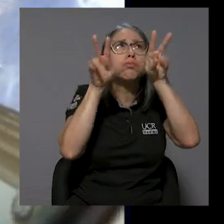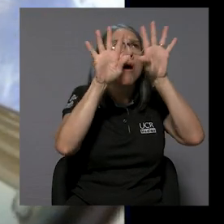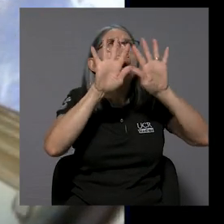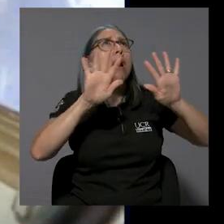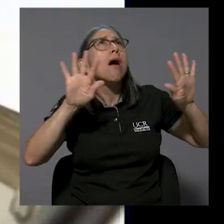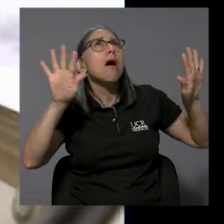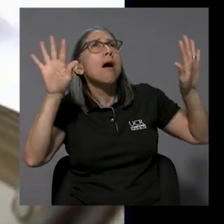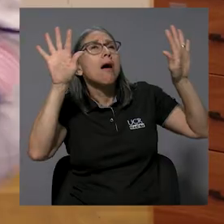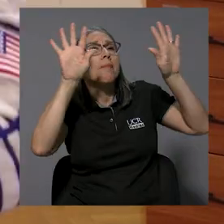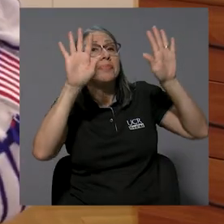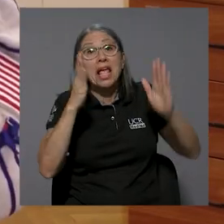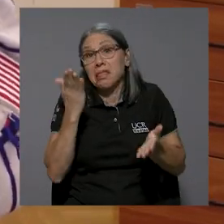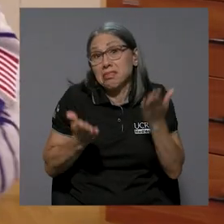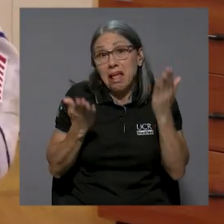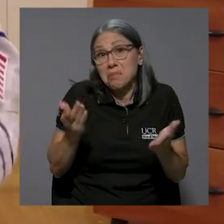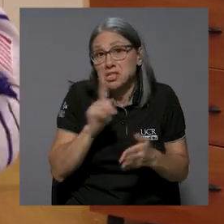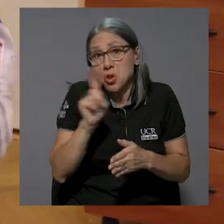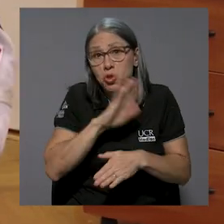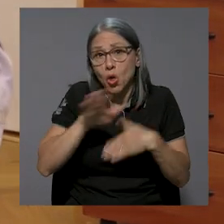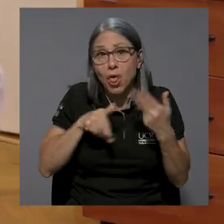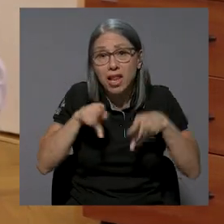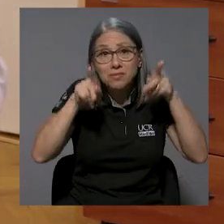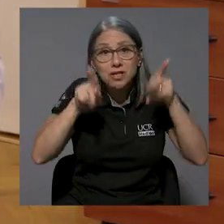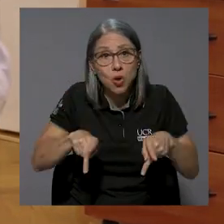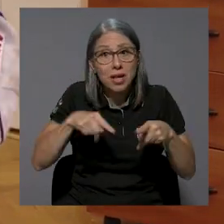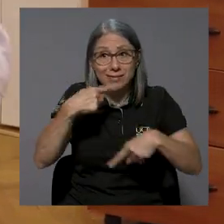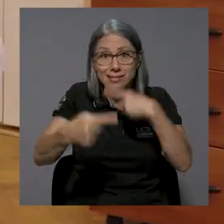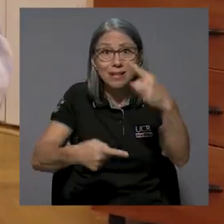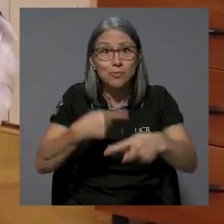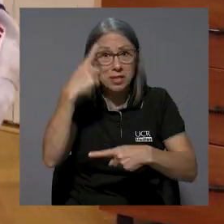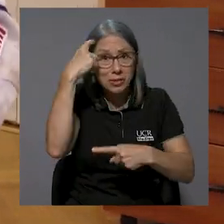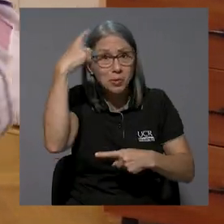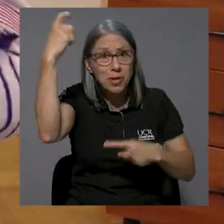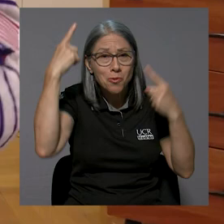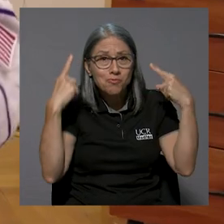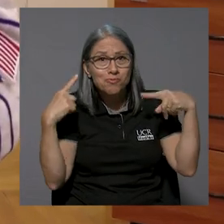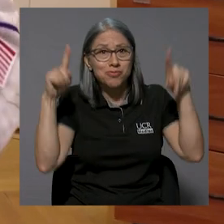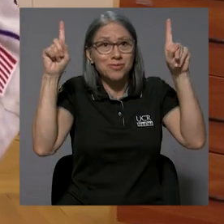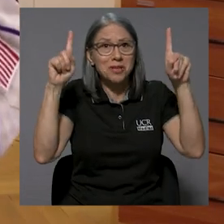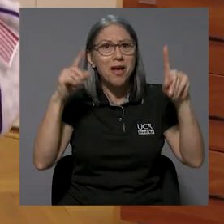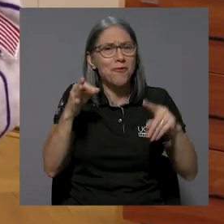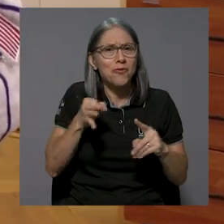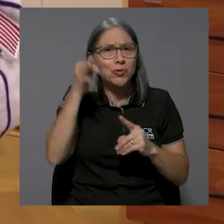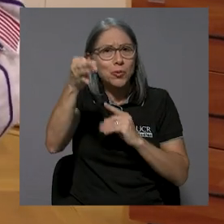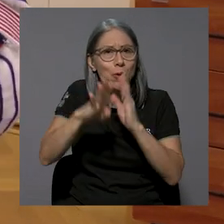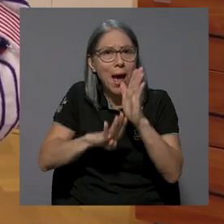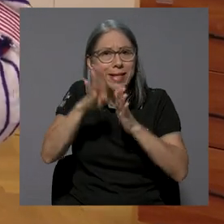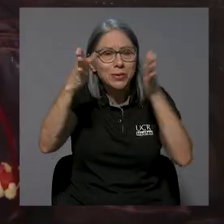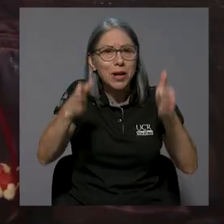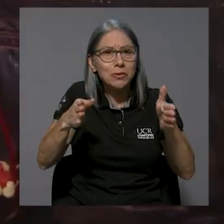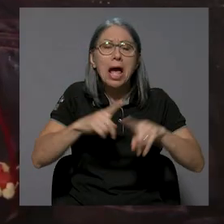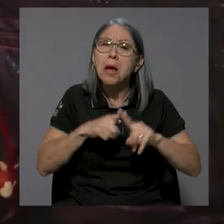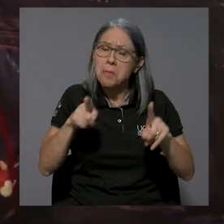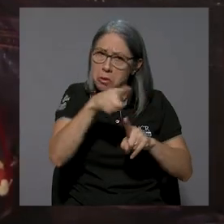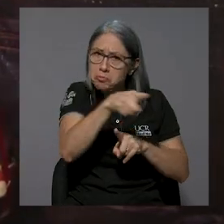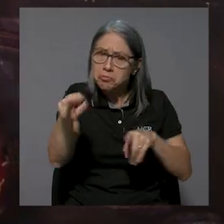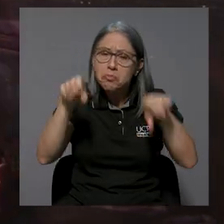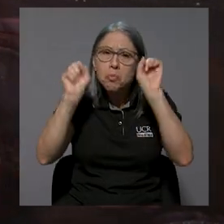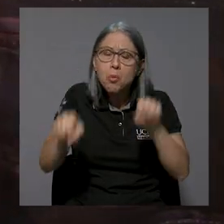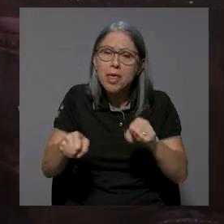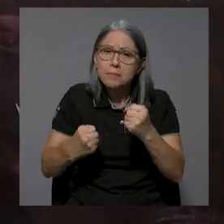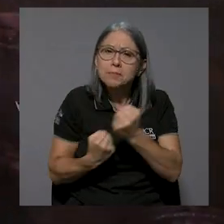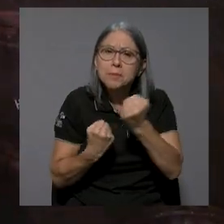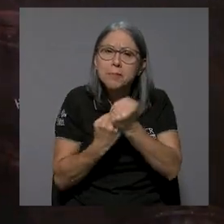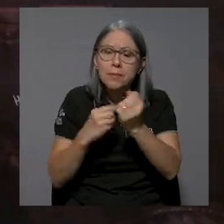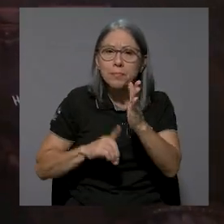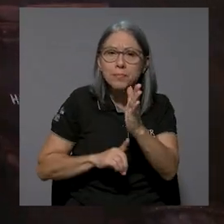exterior. Tal vez no todas las personas van a cumplir ese sueño de convertirse en astronauta, pero sí pueden aportar